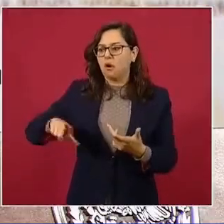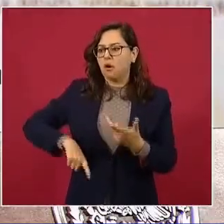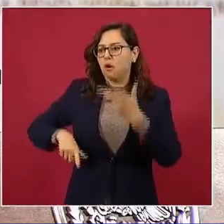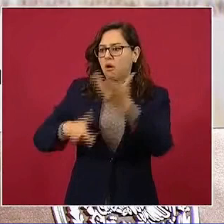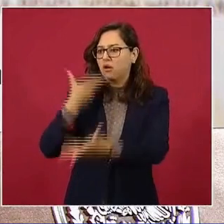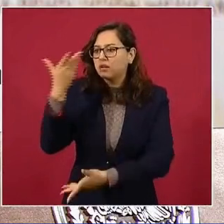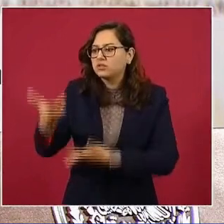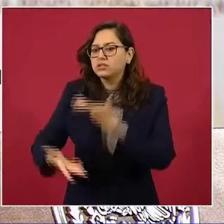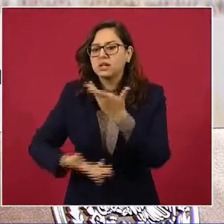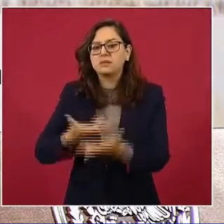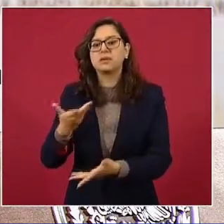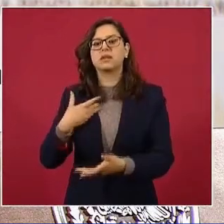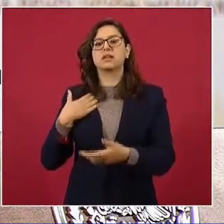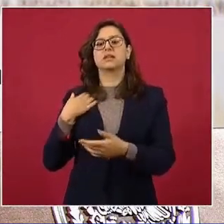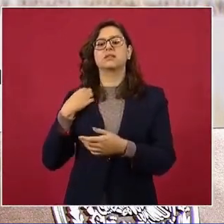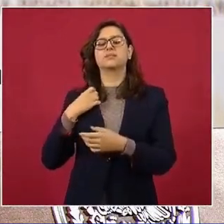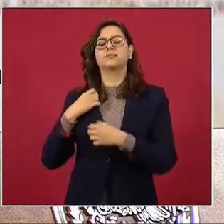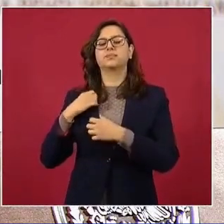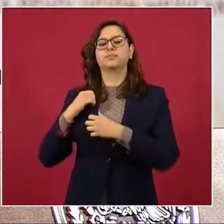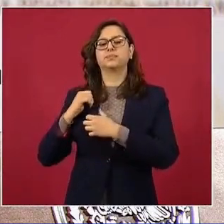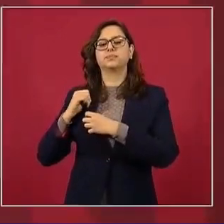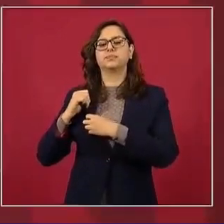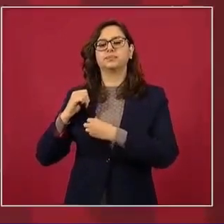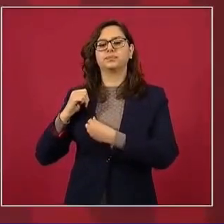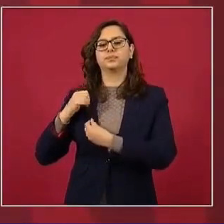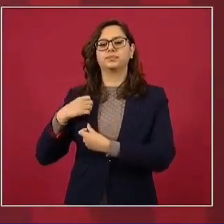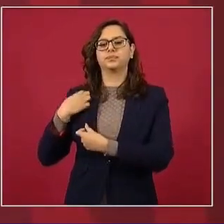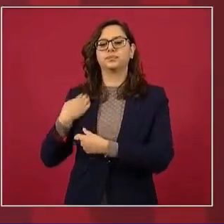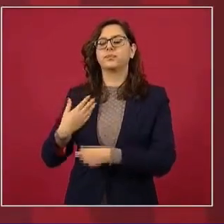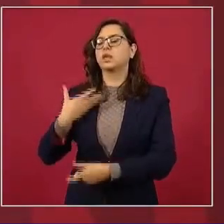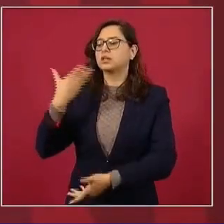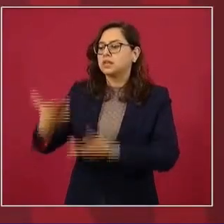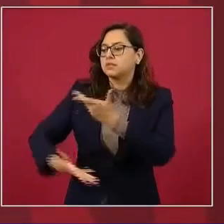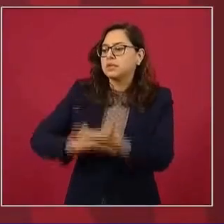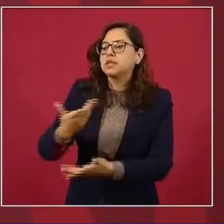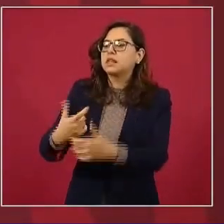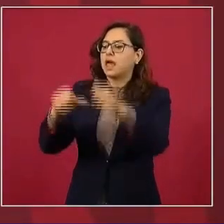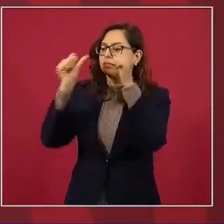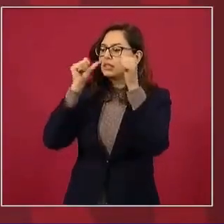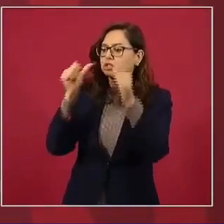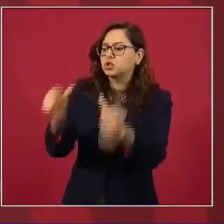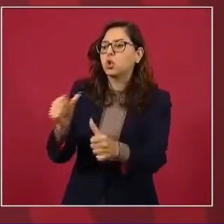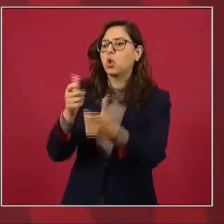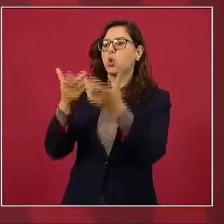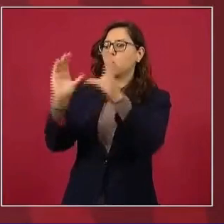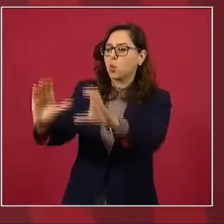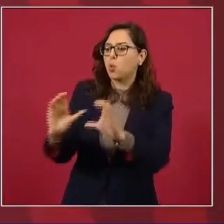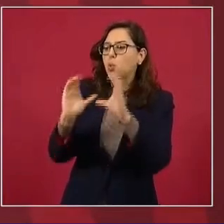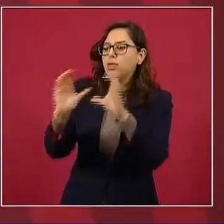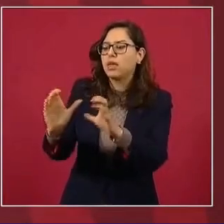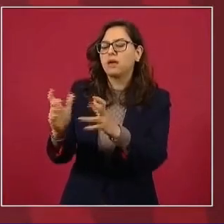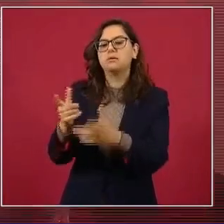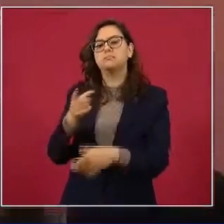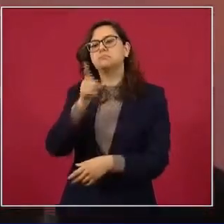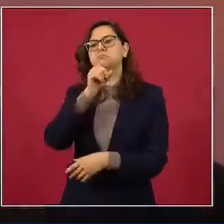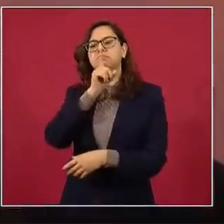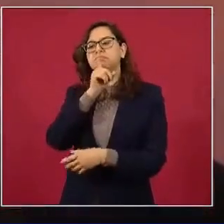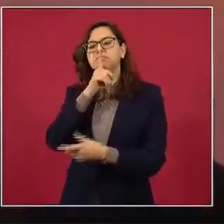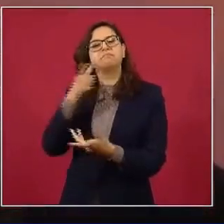el gobierno como comité al servicio de los saqueadores